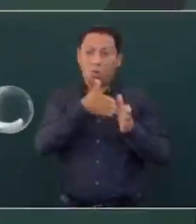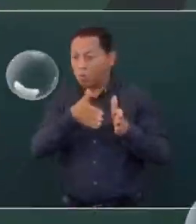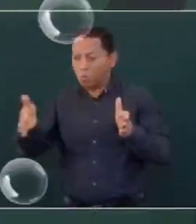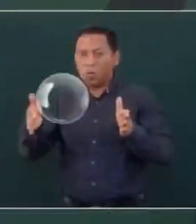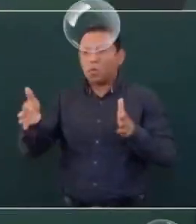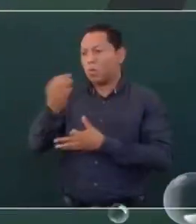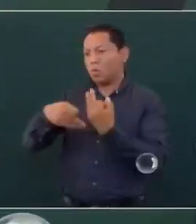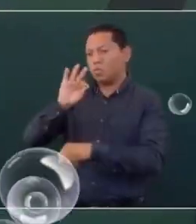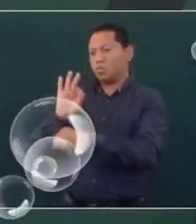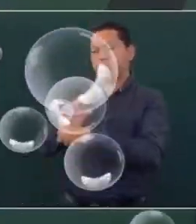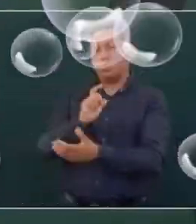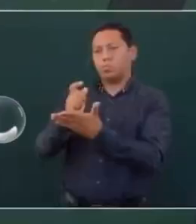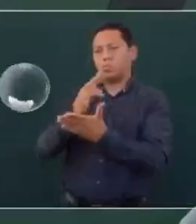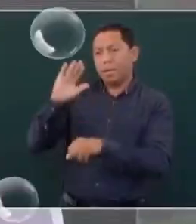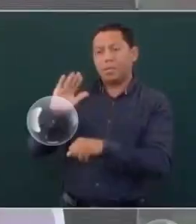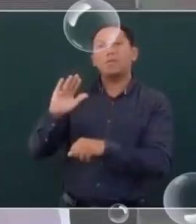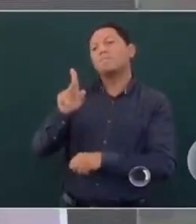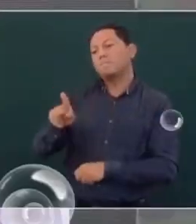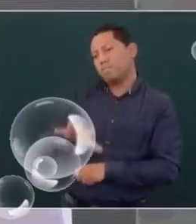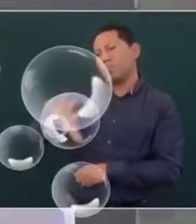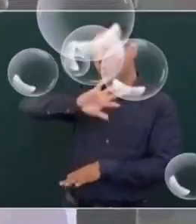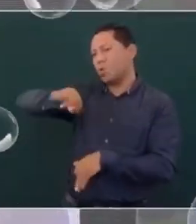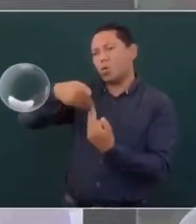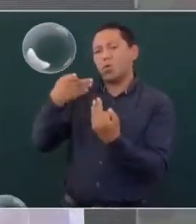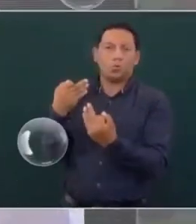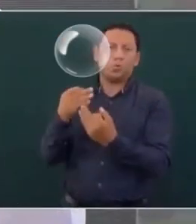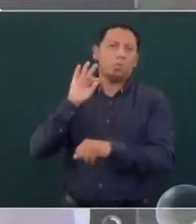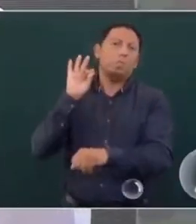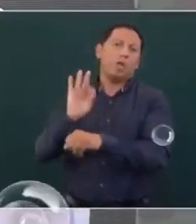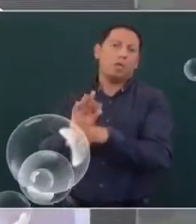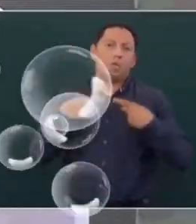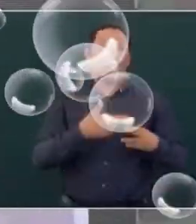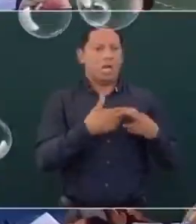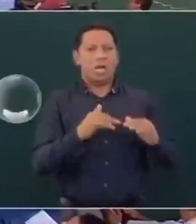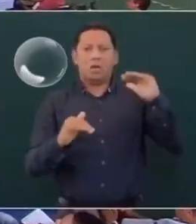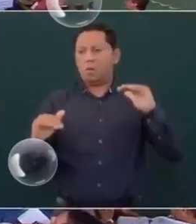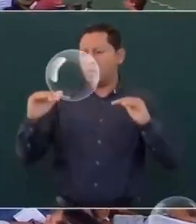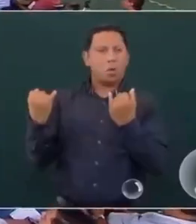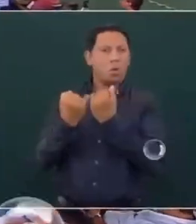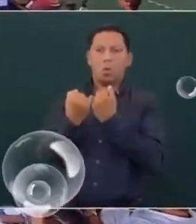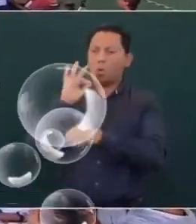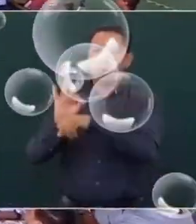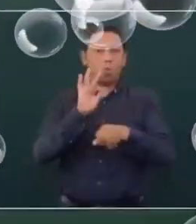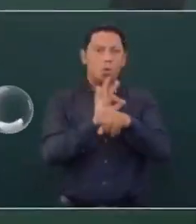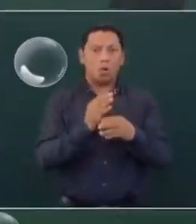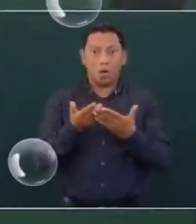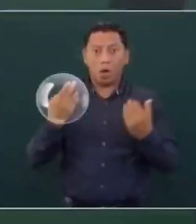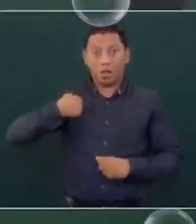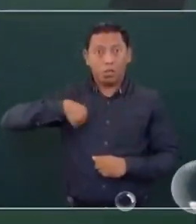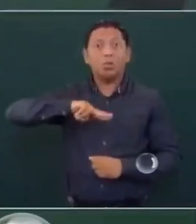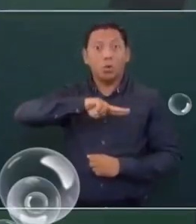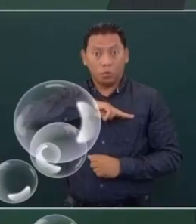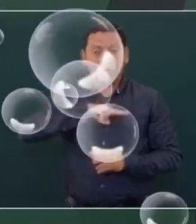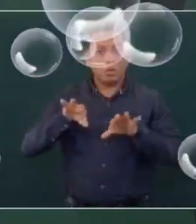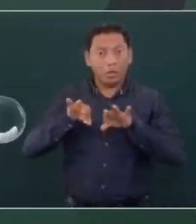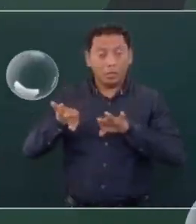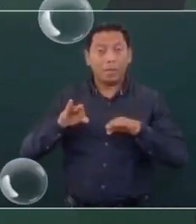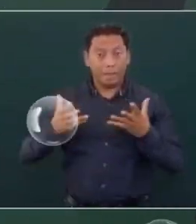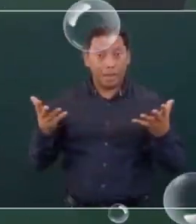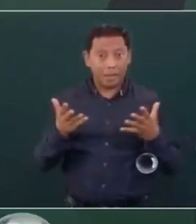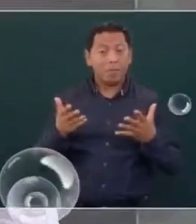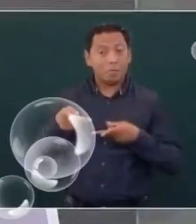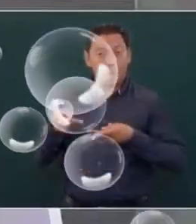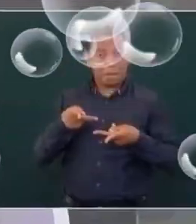que se benefician todos. Todo el pueblo. Hasta los de arriba. Desde luego, la estrategia nuestra fue,